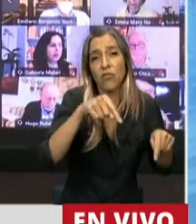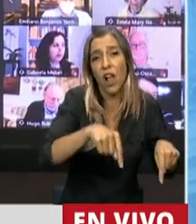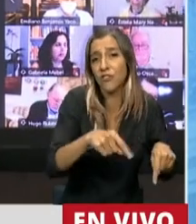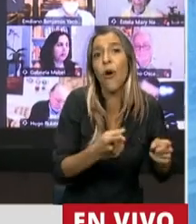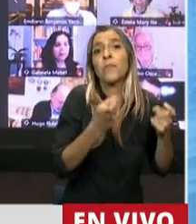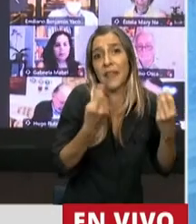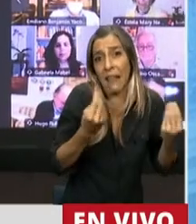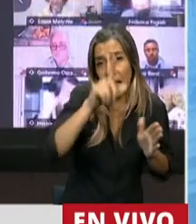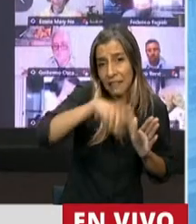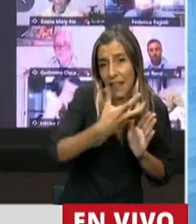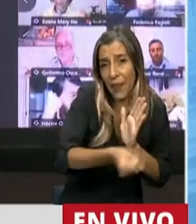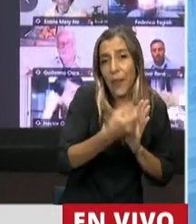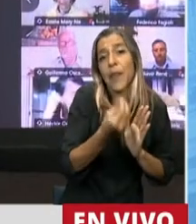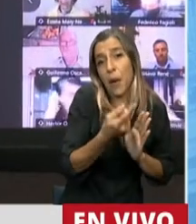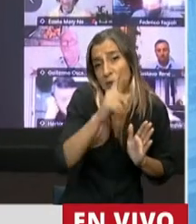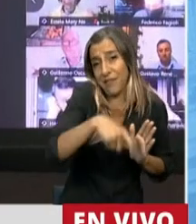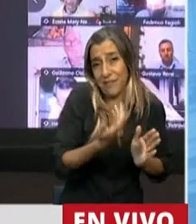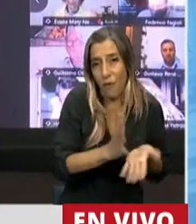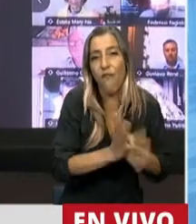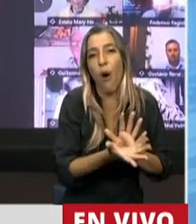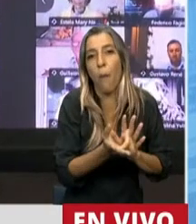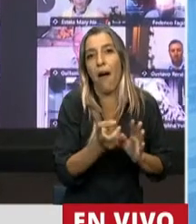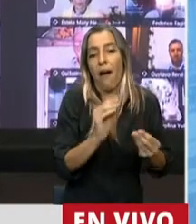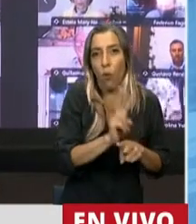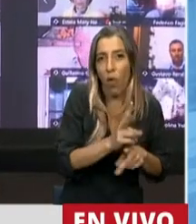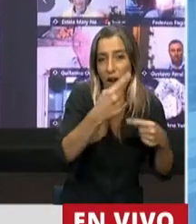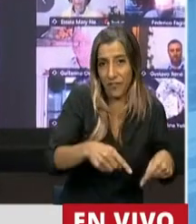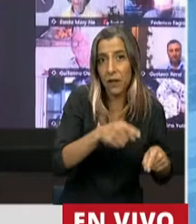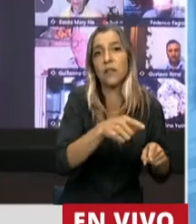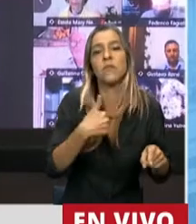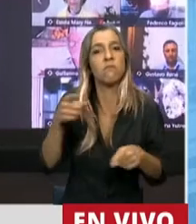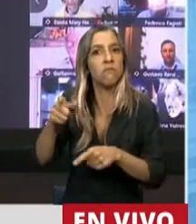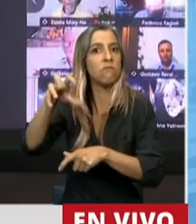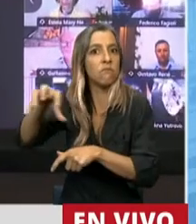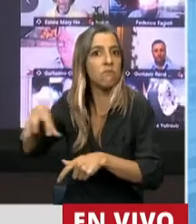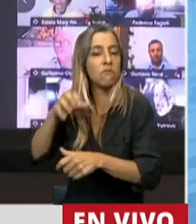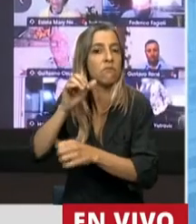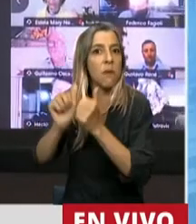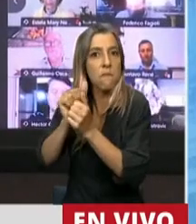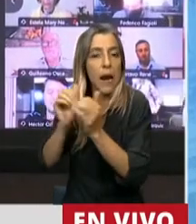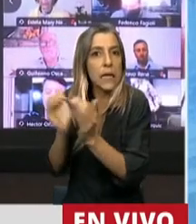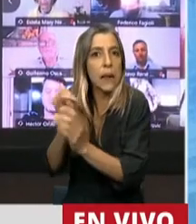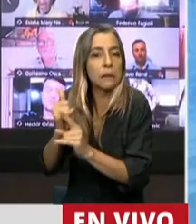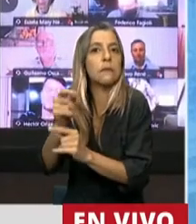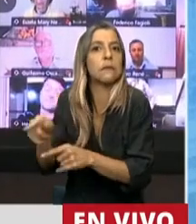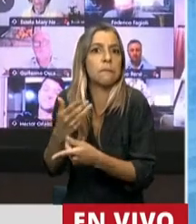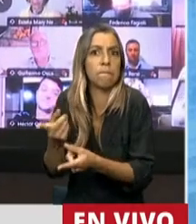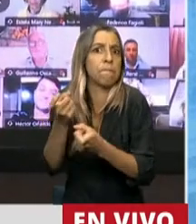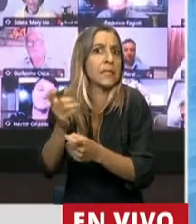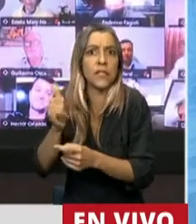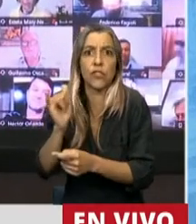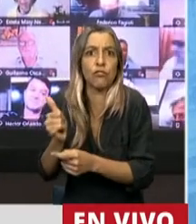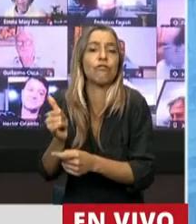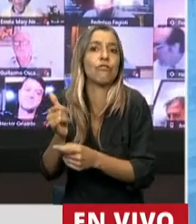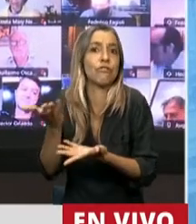fundamentalmente la micro, la pequeña empresa, de alguna manera trataba de seducir al comprador para